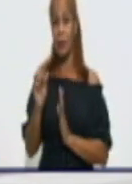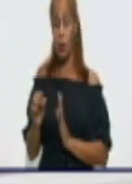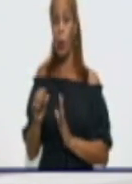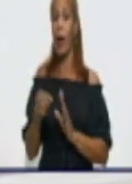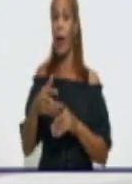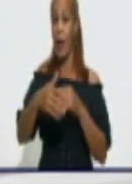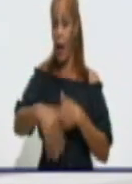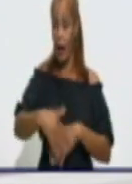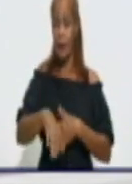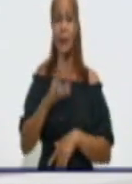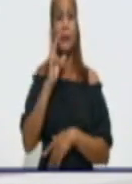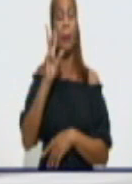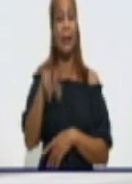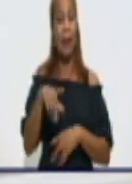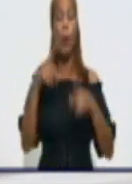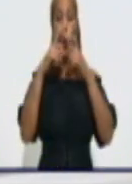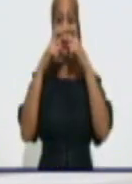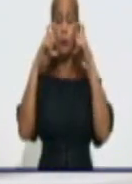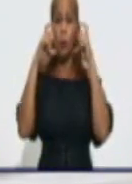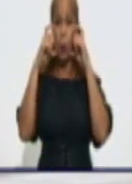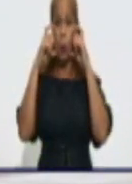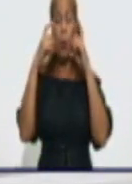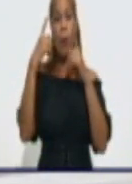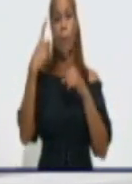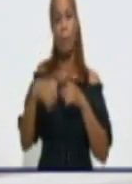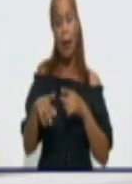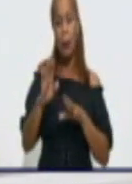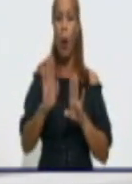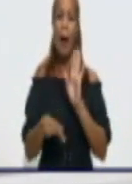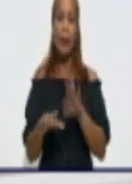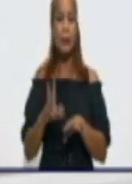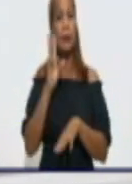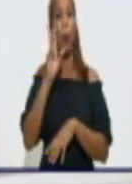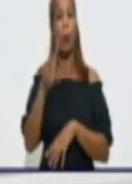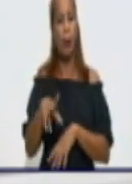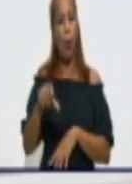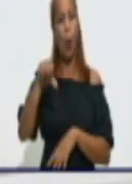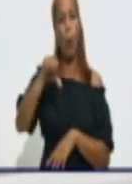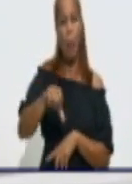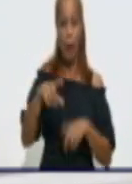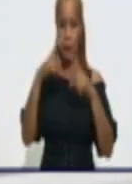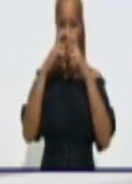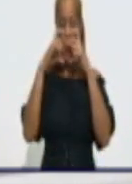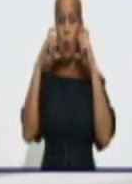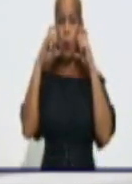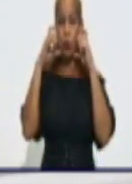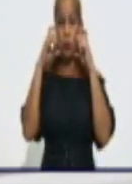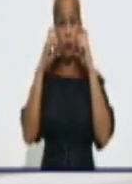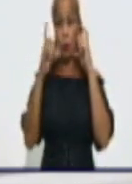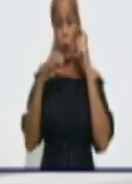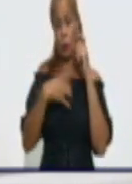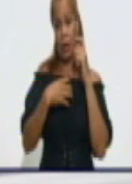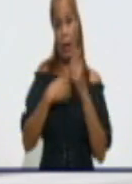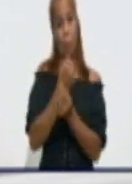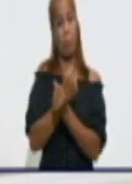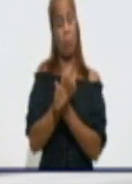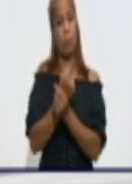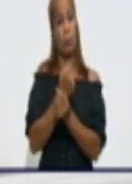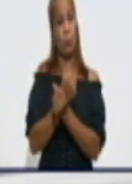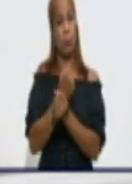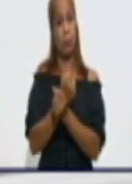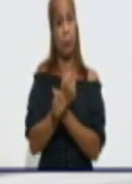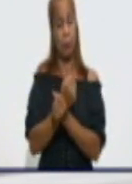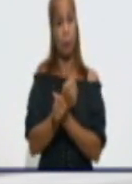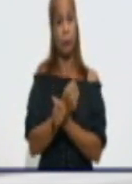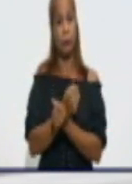así, ya hay muchas personas con el nasobuco mal puesto, que no garantiza una protección adecuada. Vemos